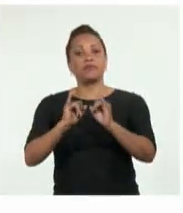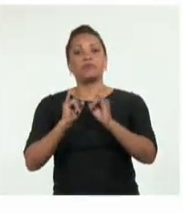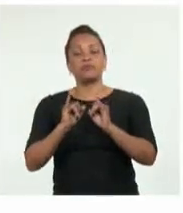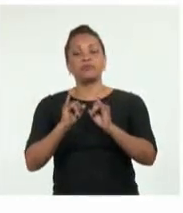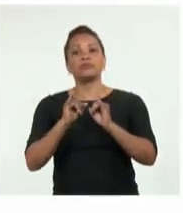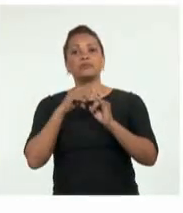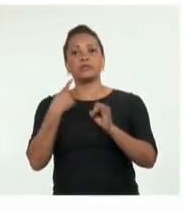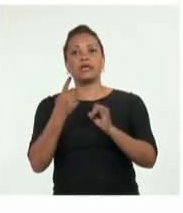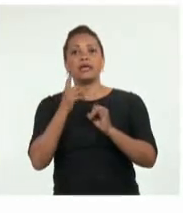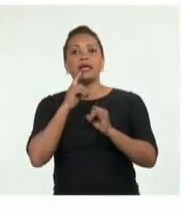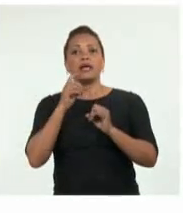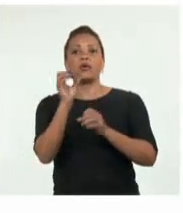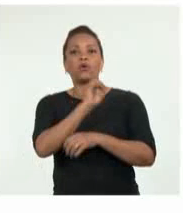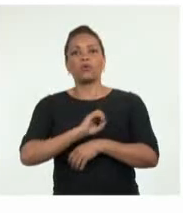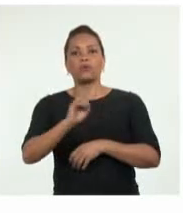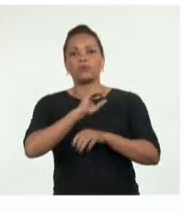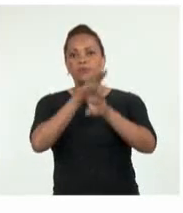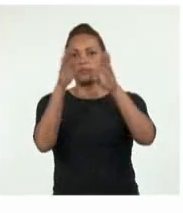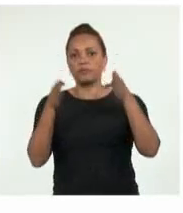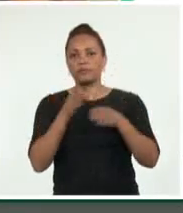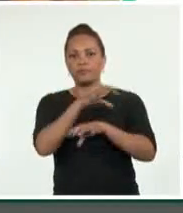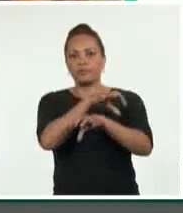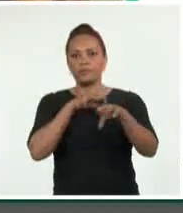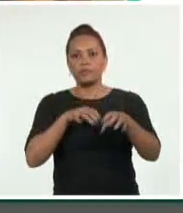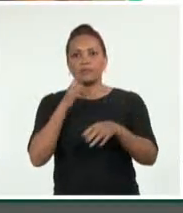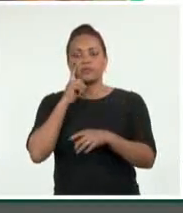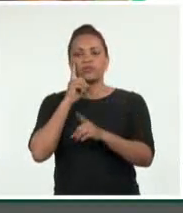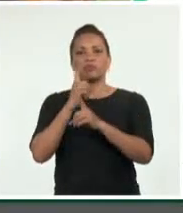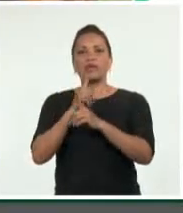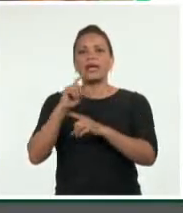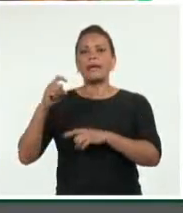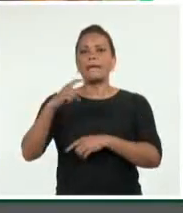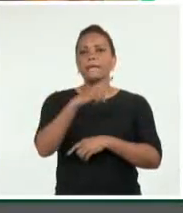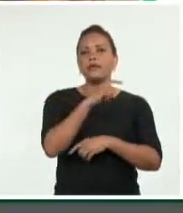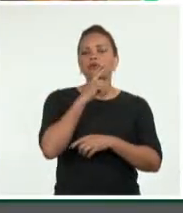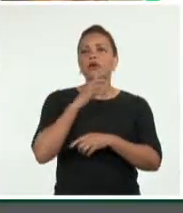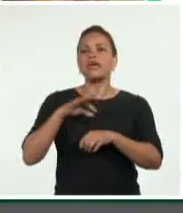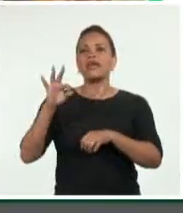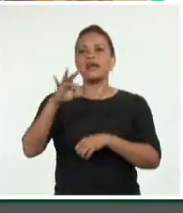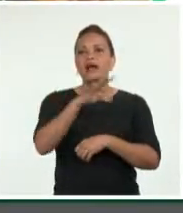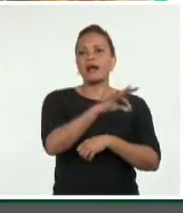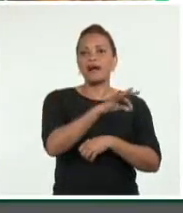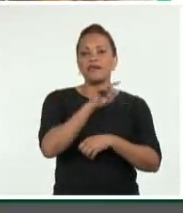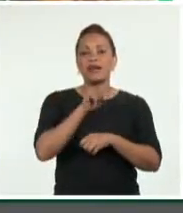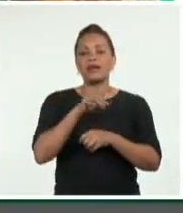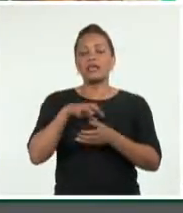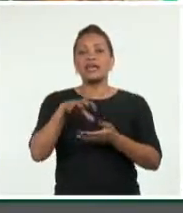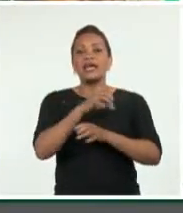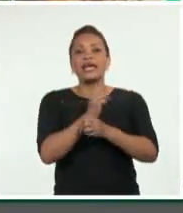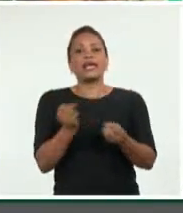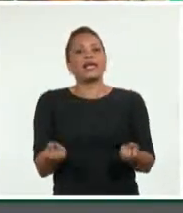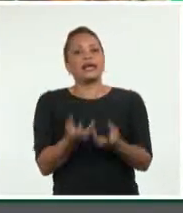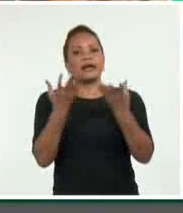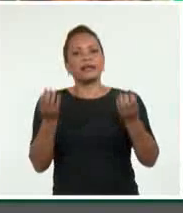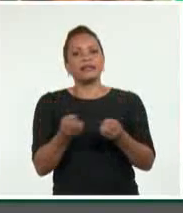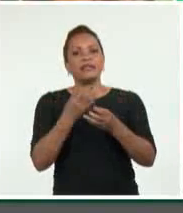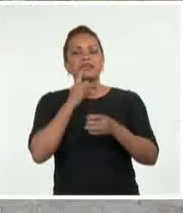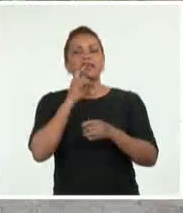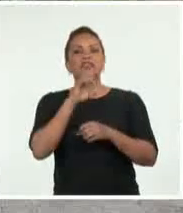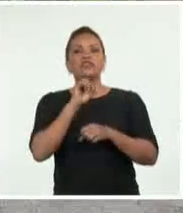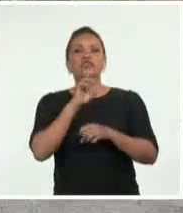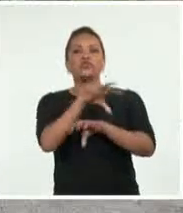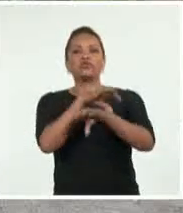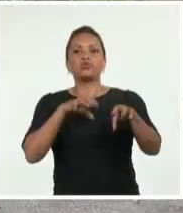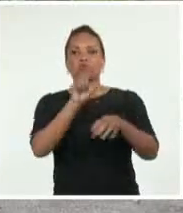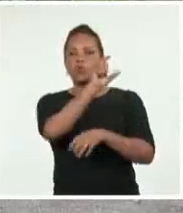Organización Mundial de Sanidad Animal la detección del virus en aves pertenecientes al jardín zoológico de La Habana. El director